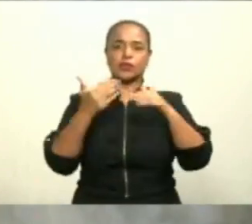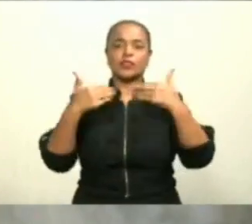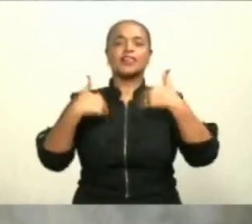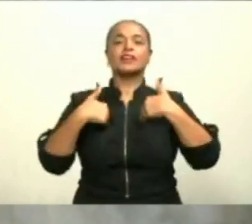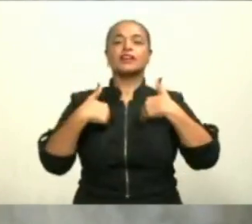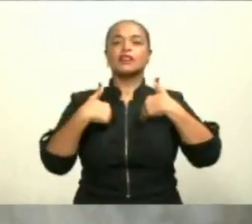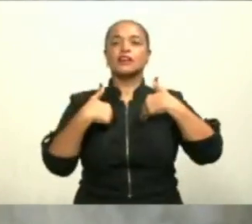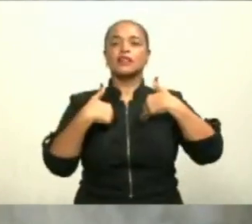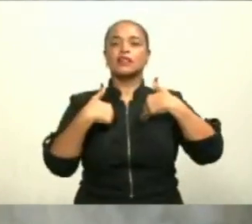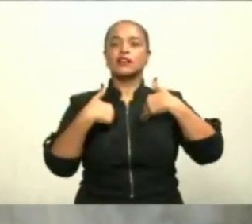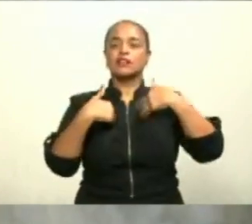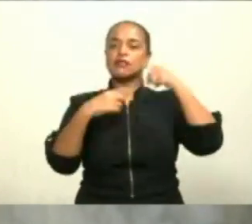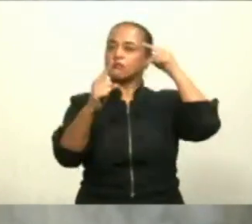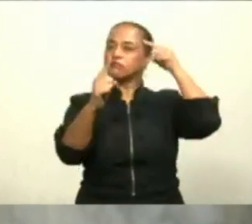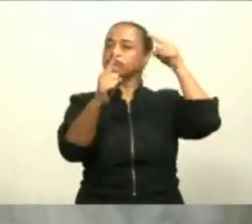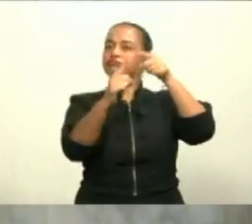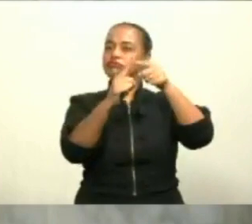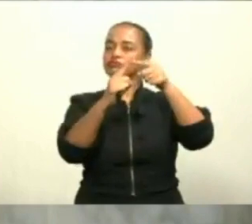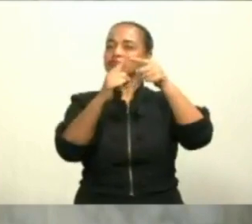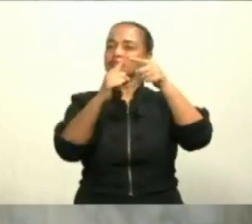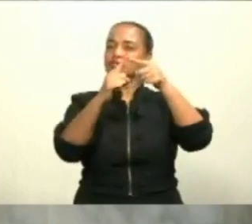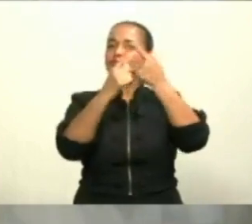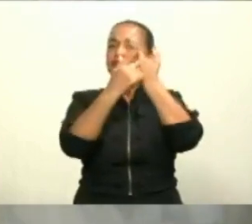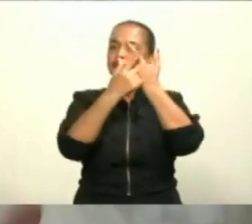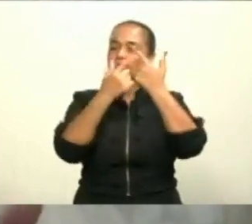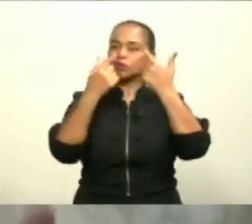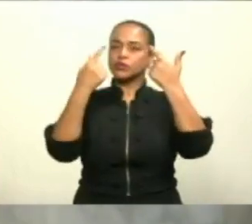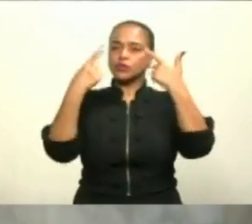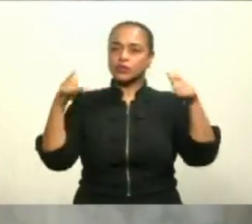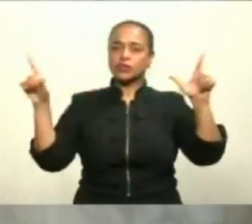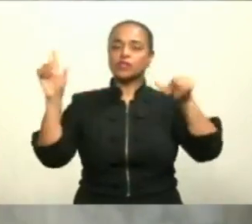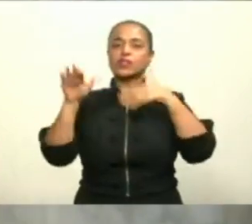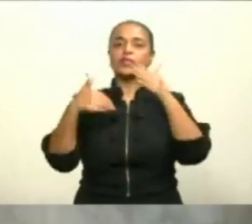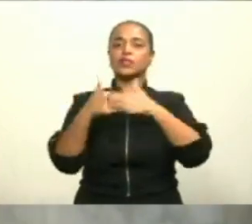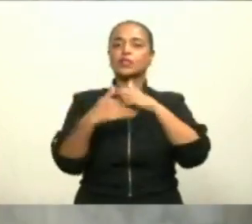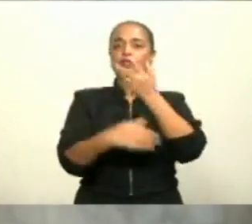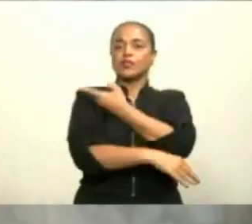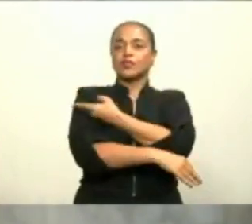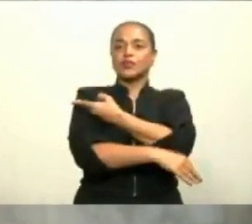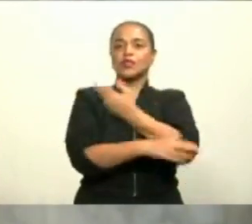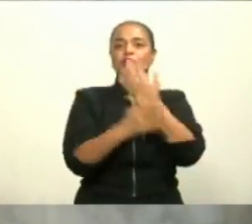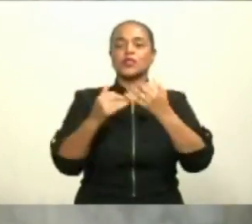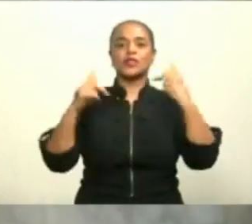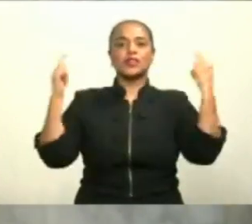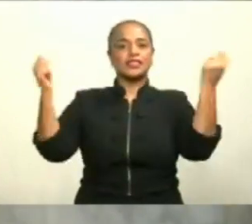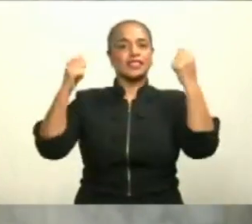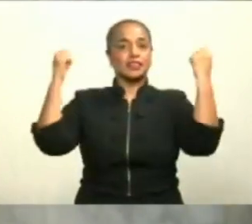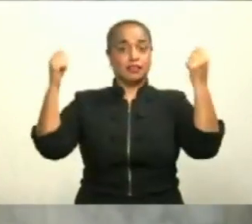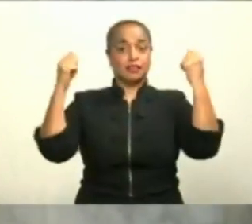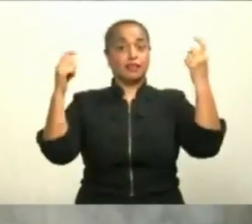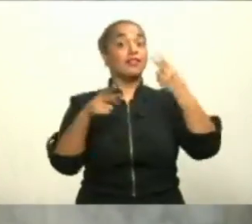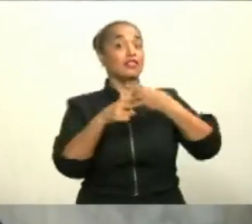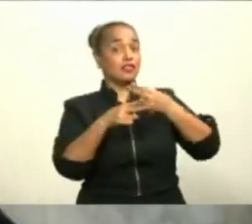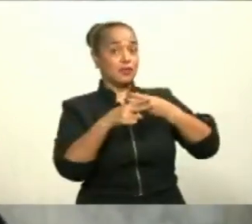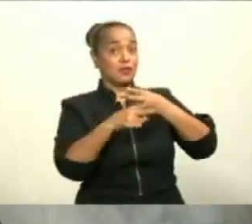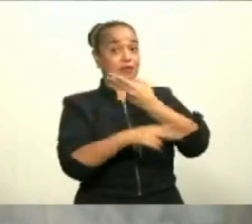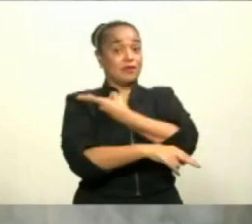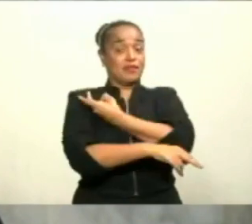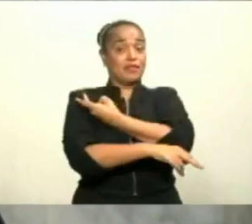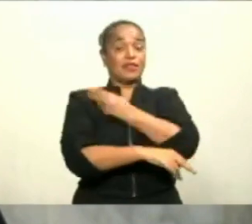acceso y equitativo a una vacuna, a esta vacuna que hoy celebramos que es la AZD